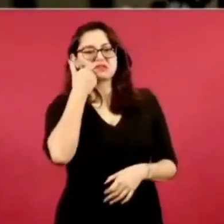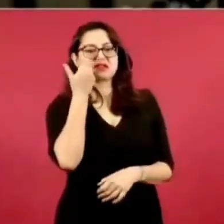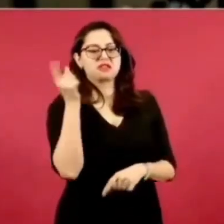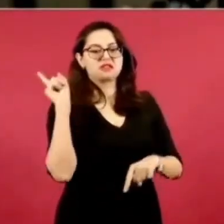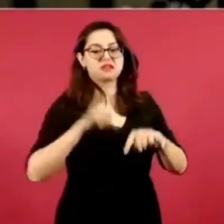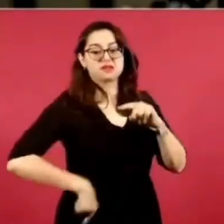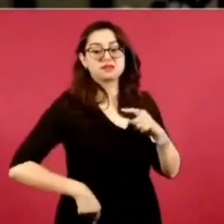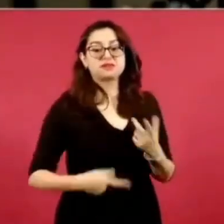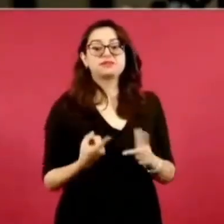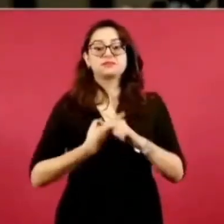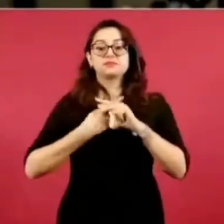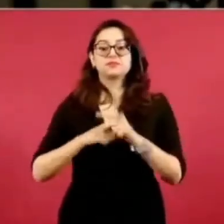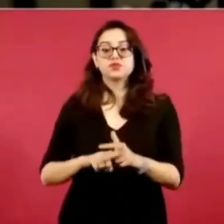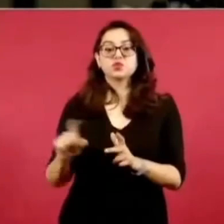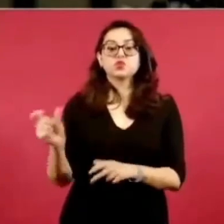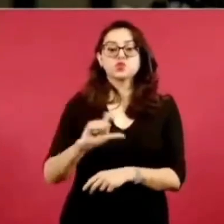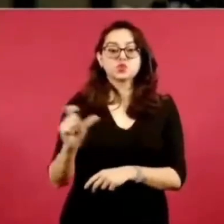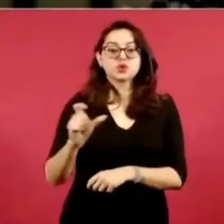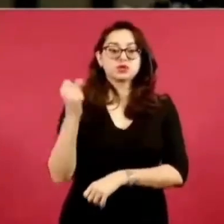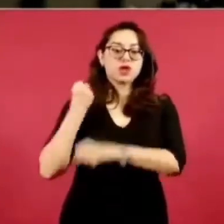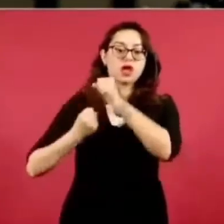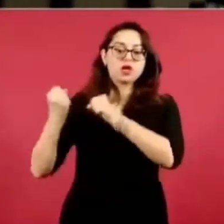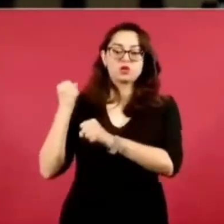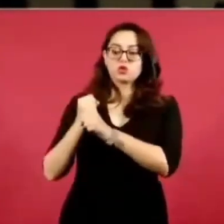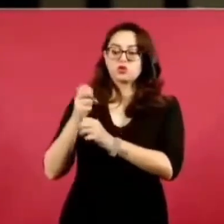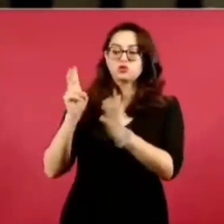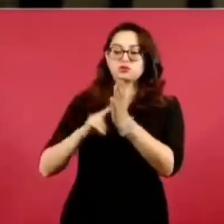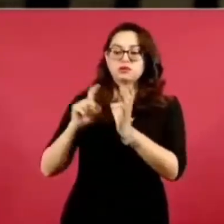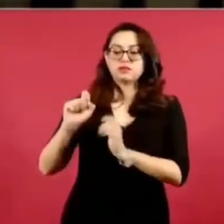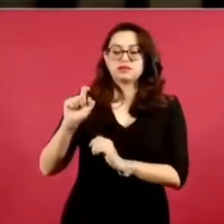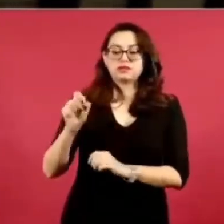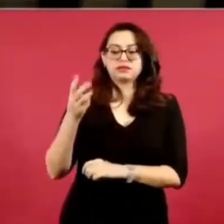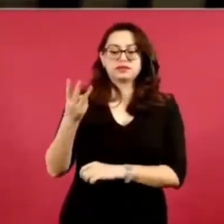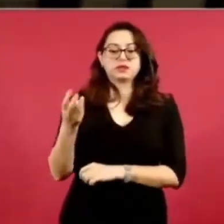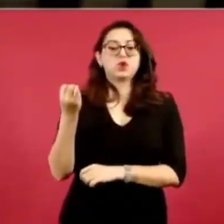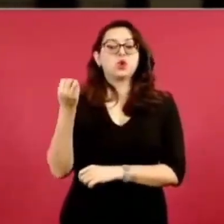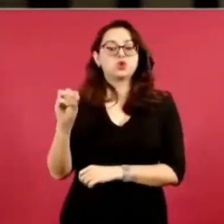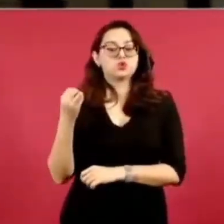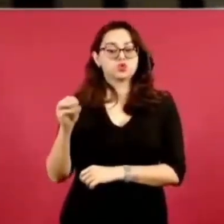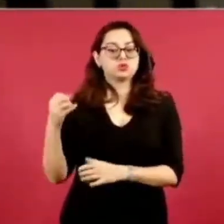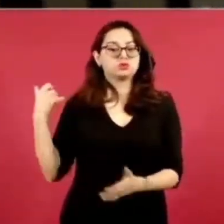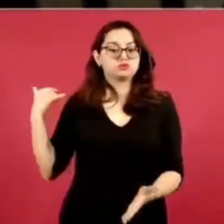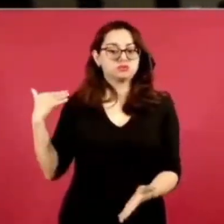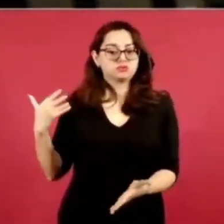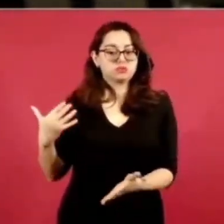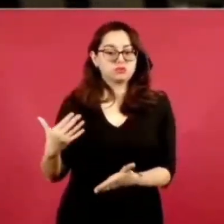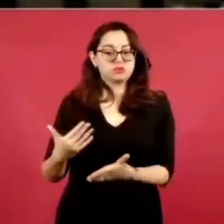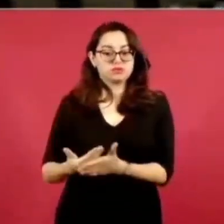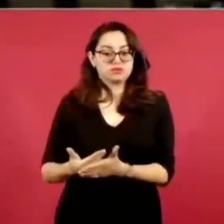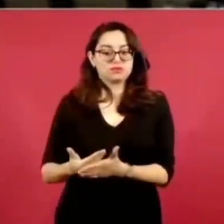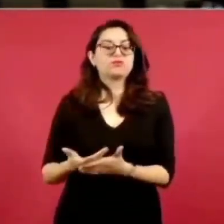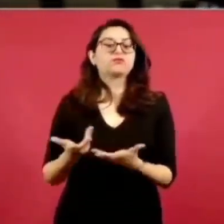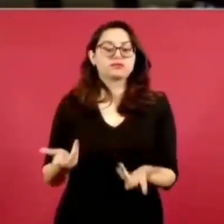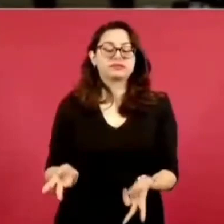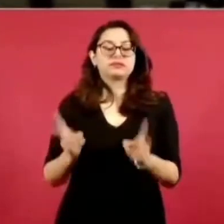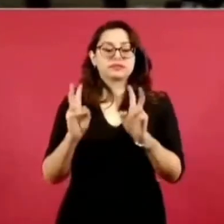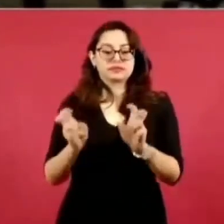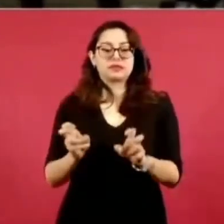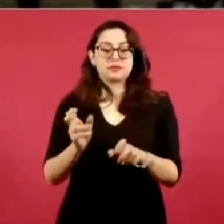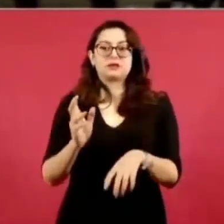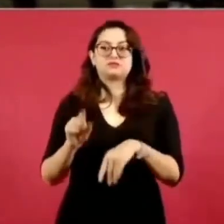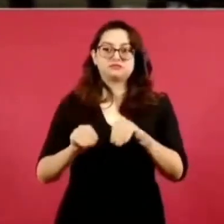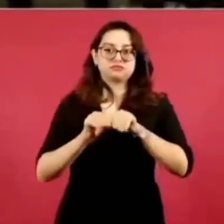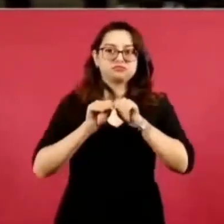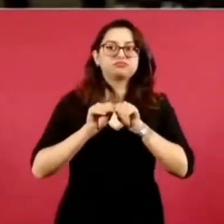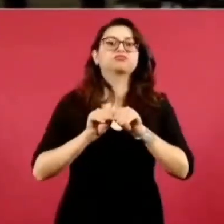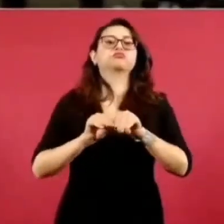partir del mes de octubre pues del 2023. En unos días, obviamente el tema ya es público, pero citará